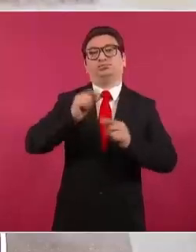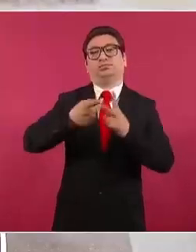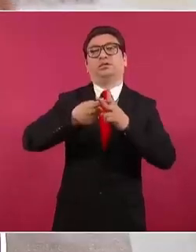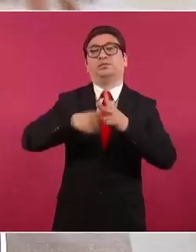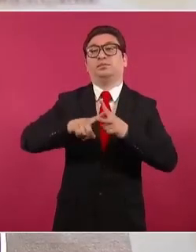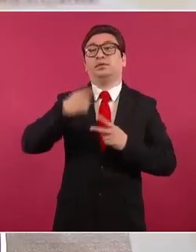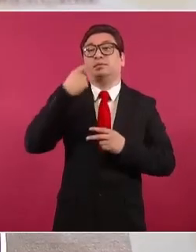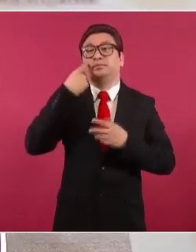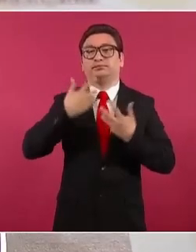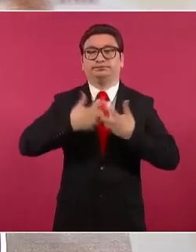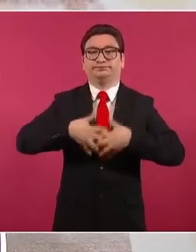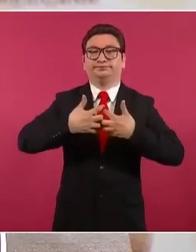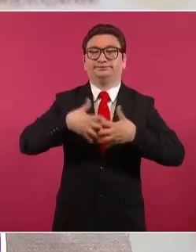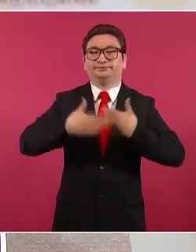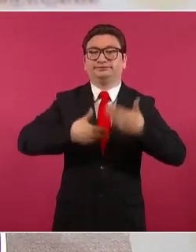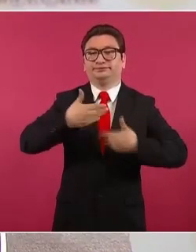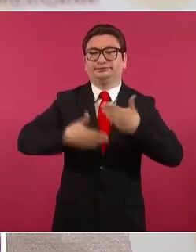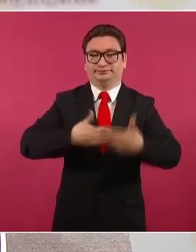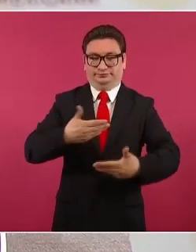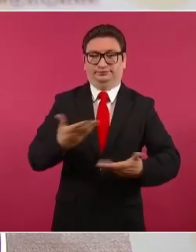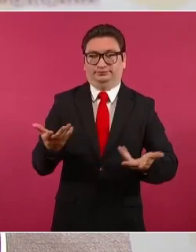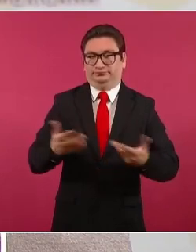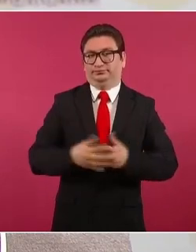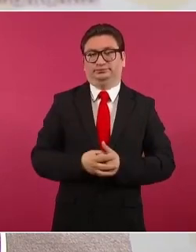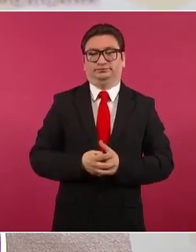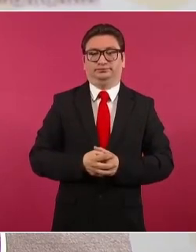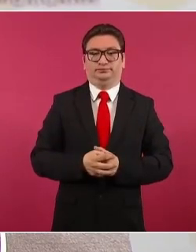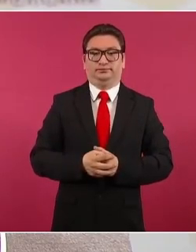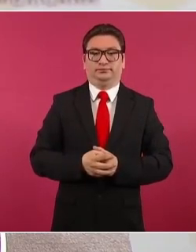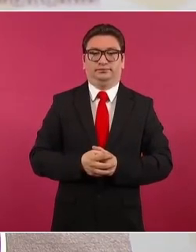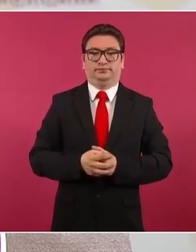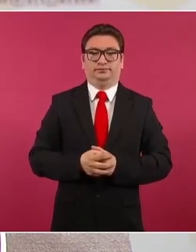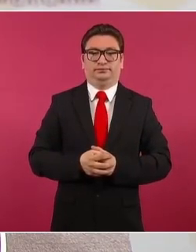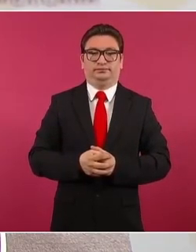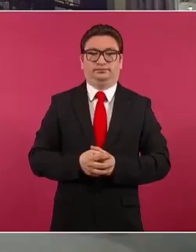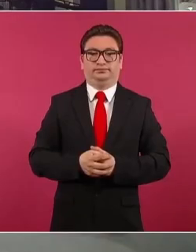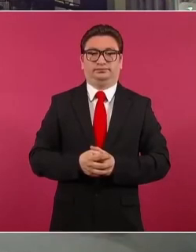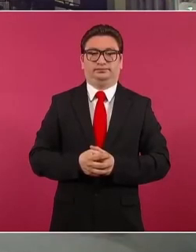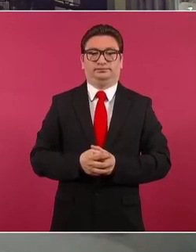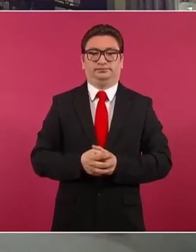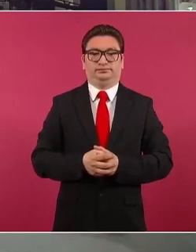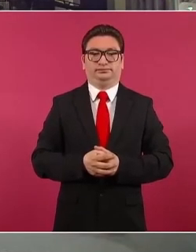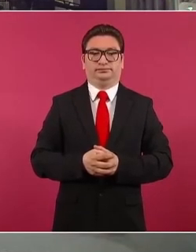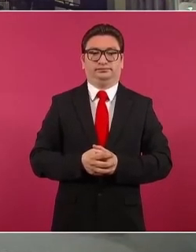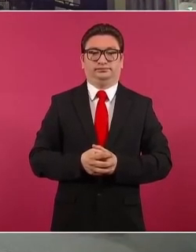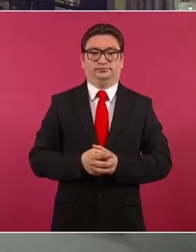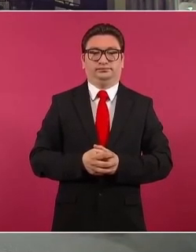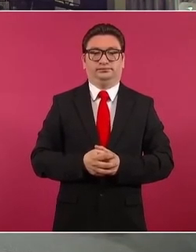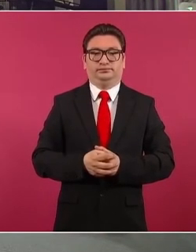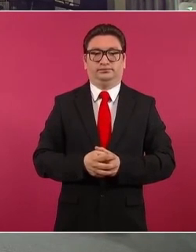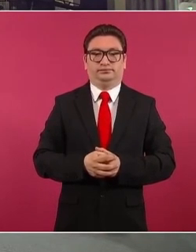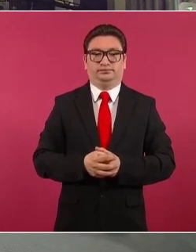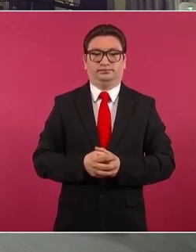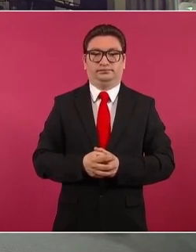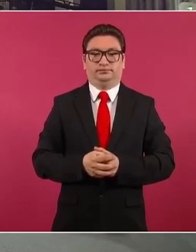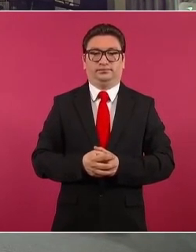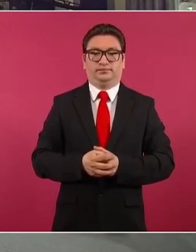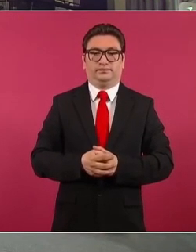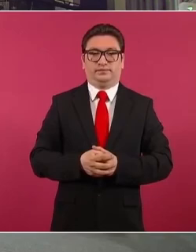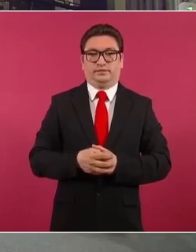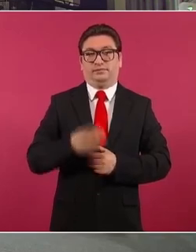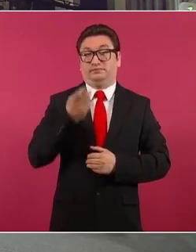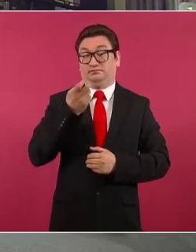funcionar el mecanismo y eso también